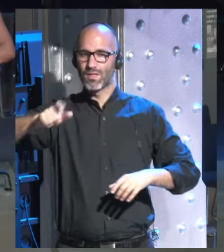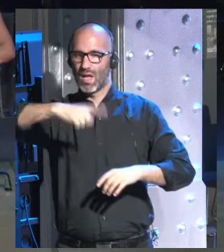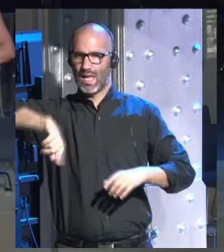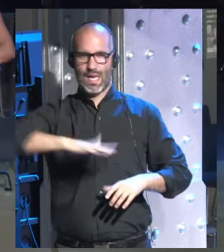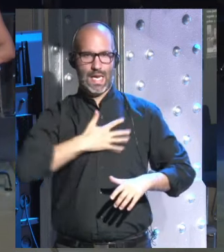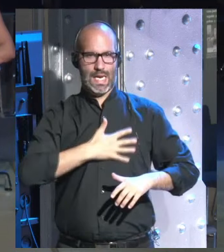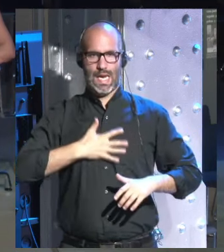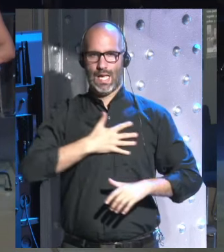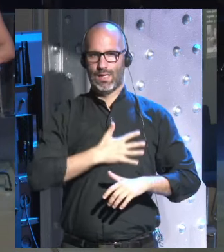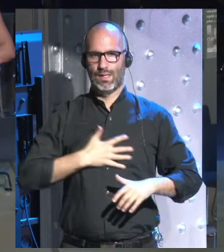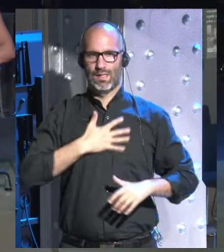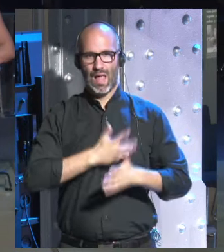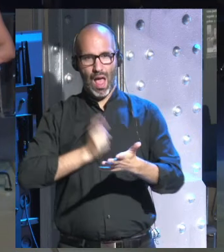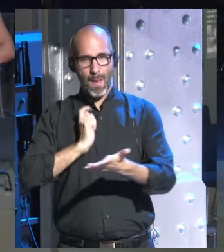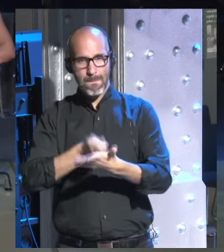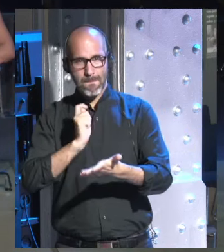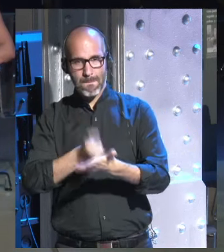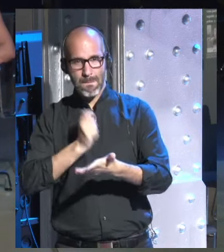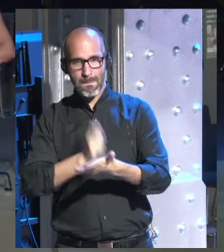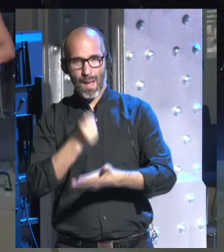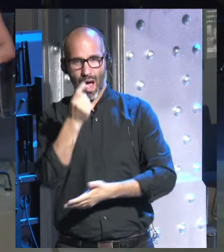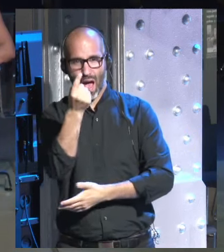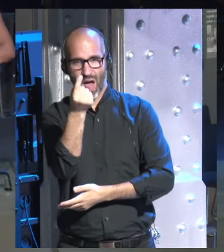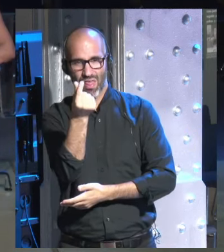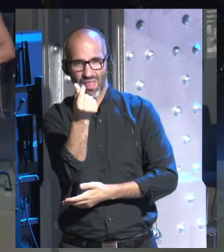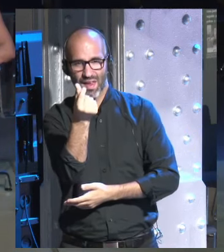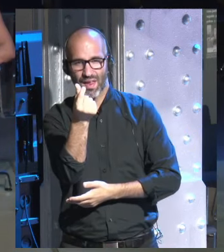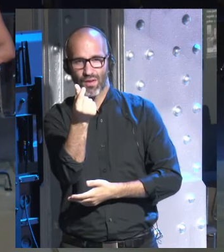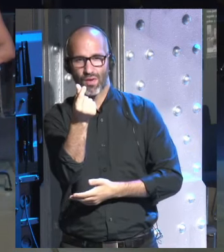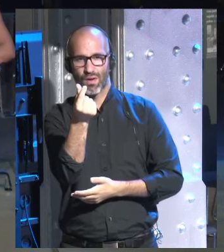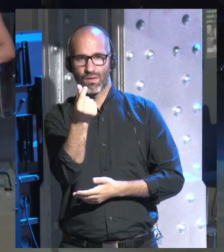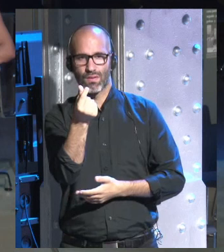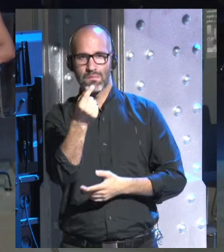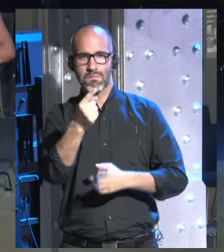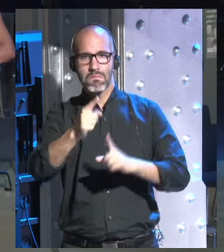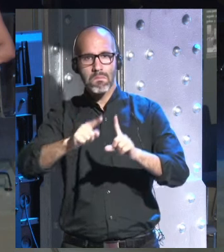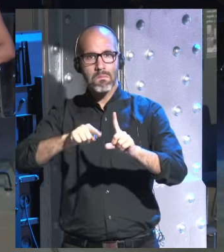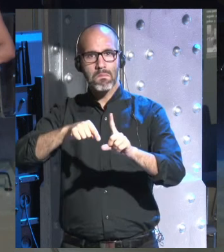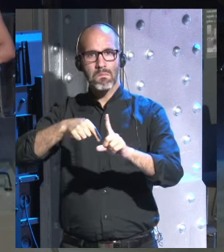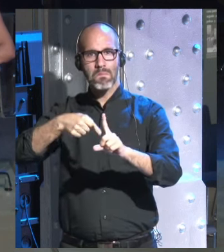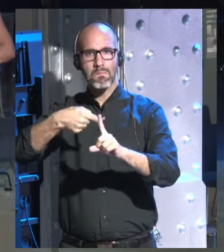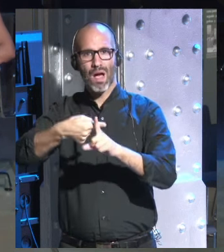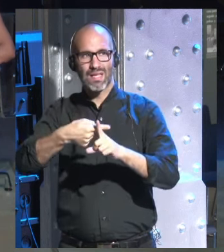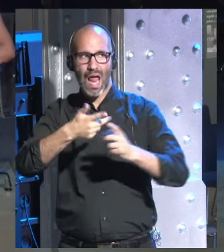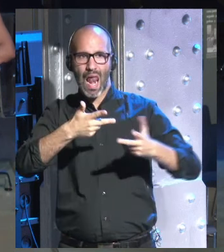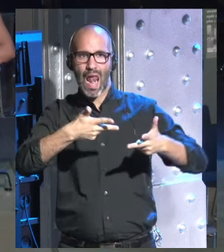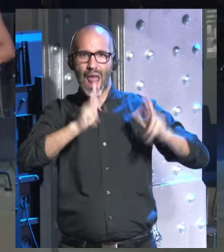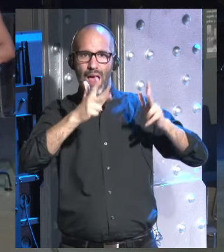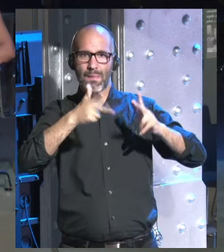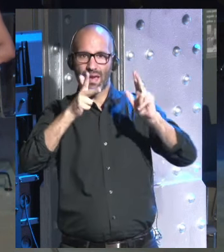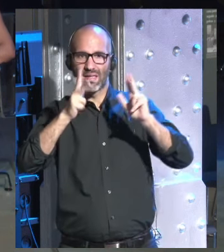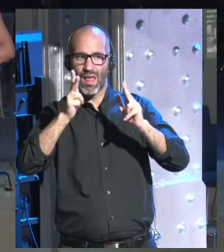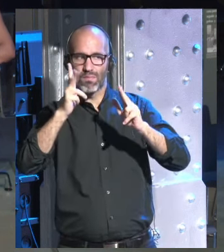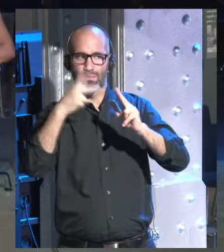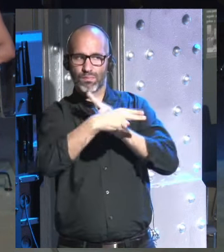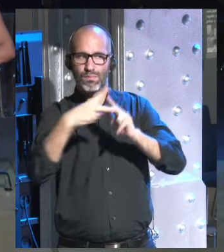encantada de pagar dinero y de incluso sacrificar ciertas libertades para